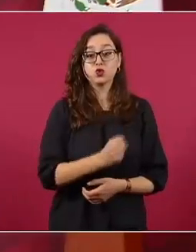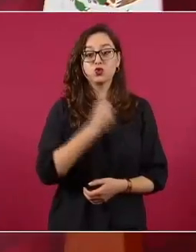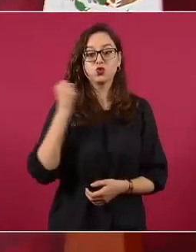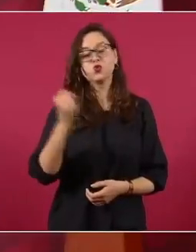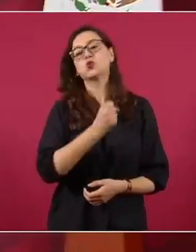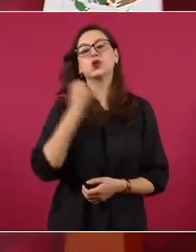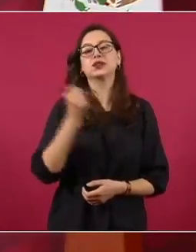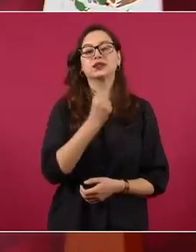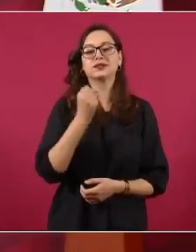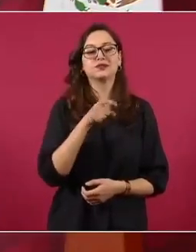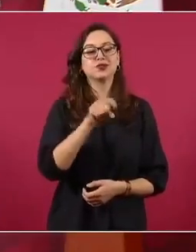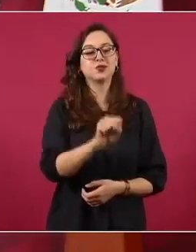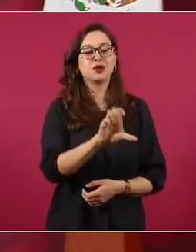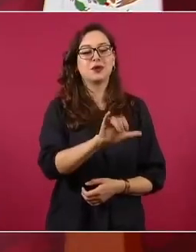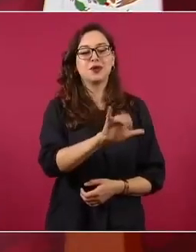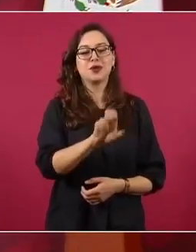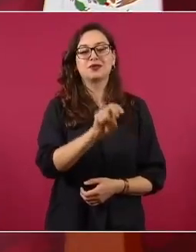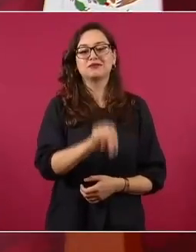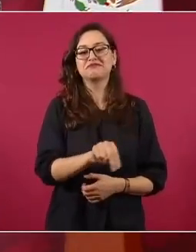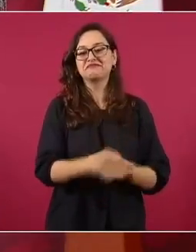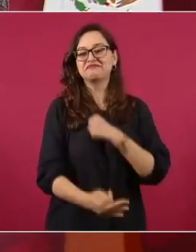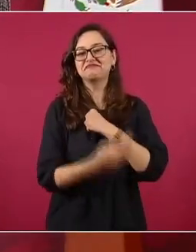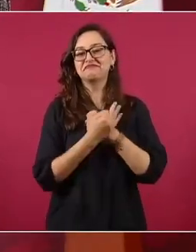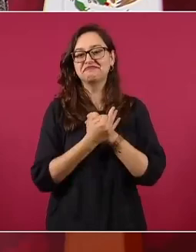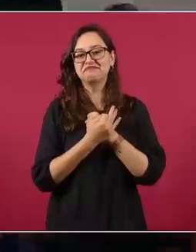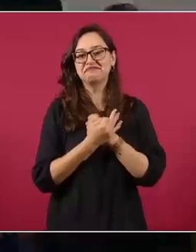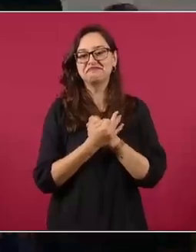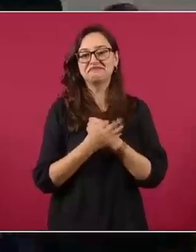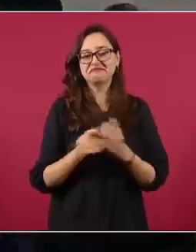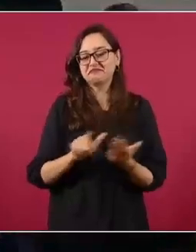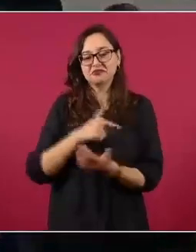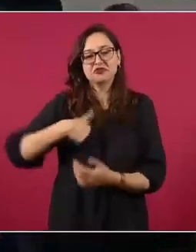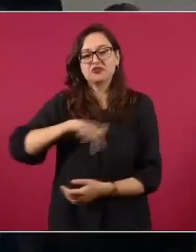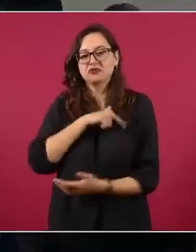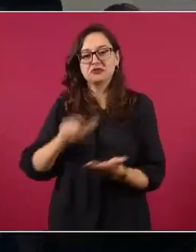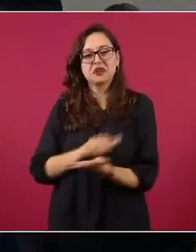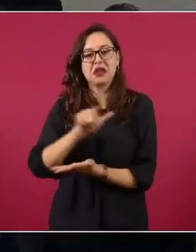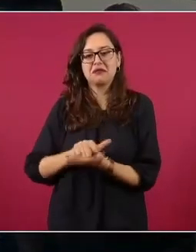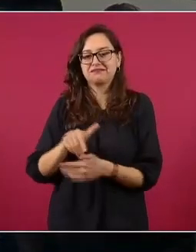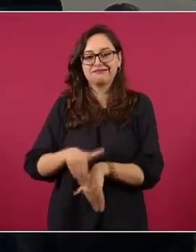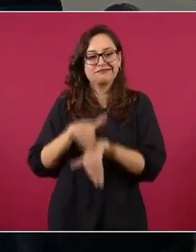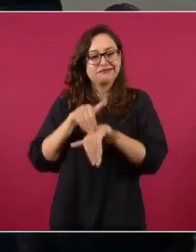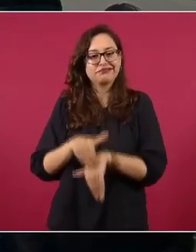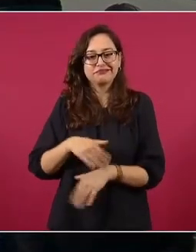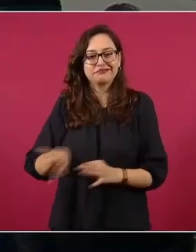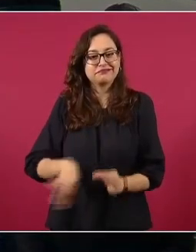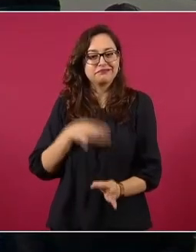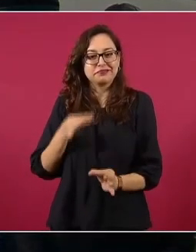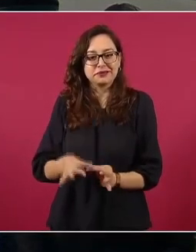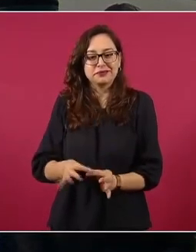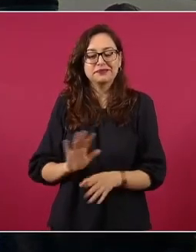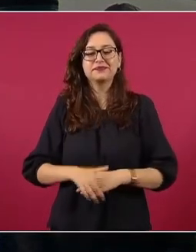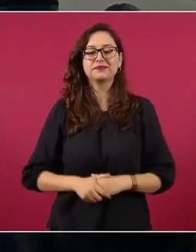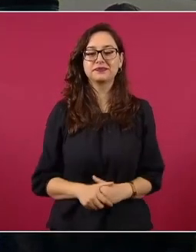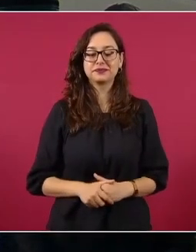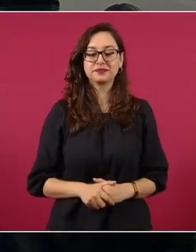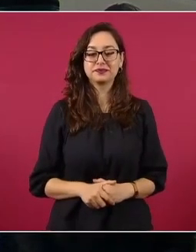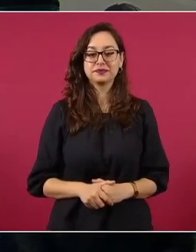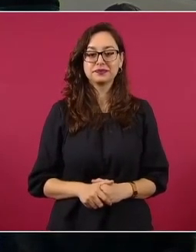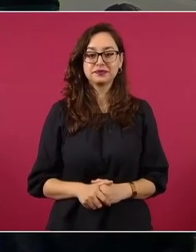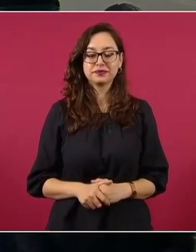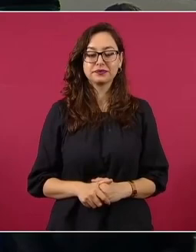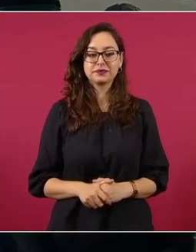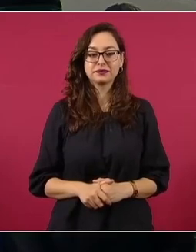la legalidad. Elecciones del año 21. En las elecciones del año 21 hay que